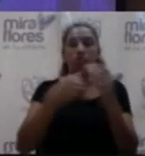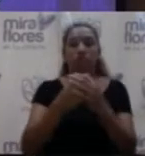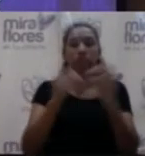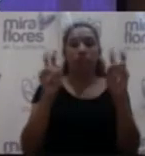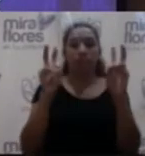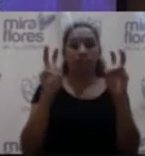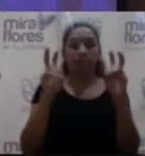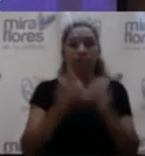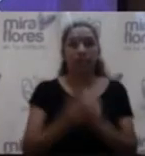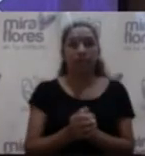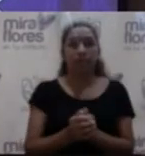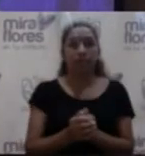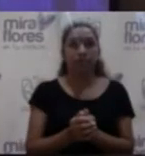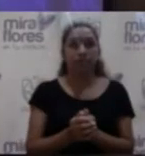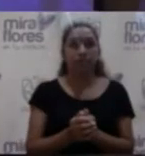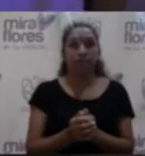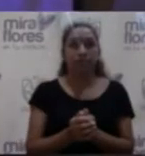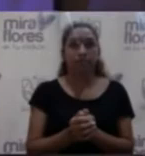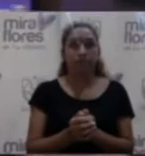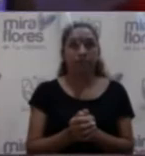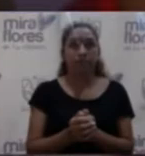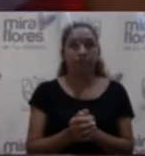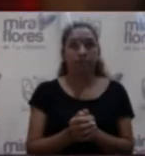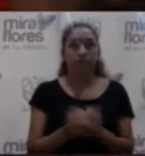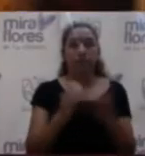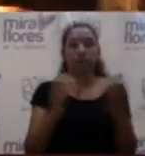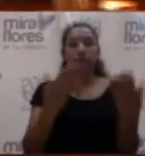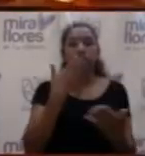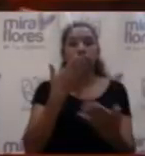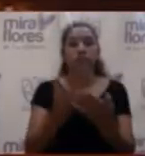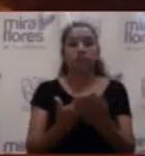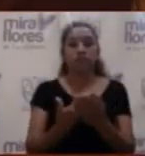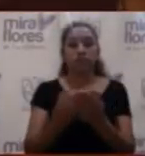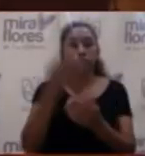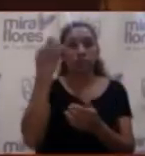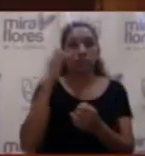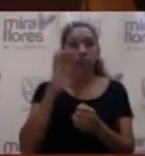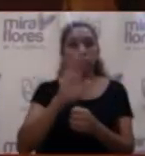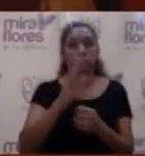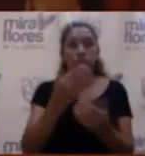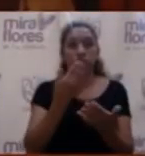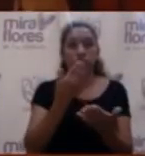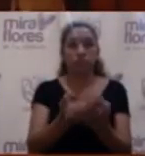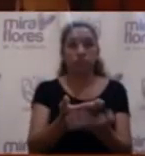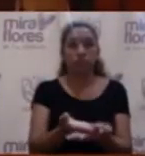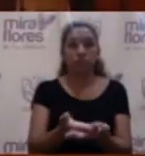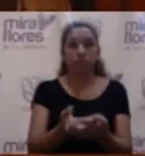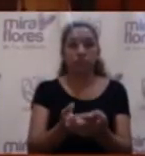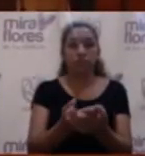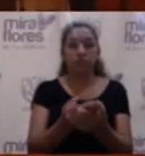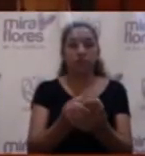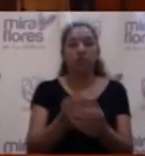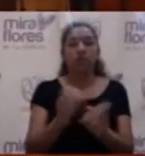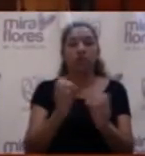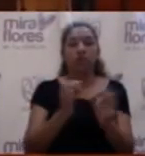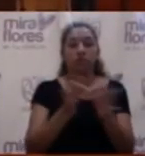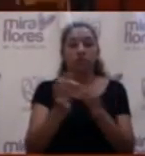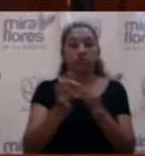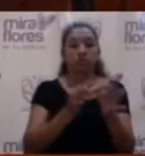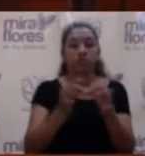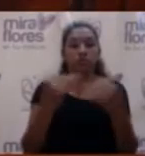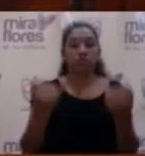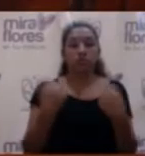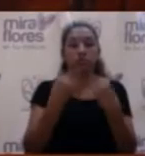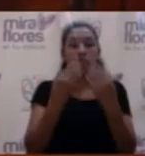informarle a ustedes. Muy bien, muchas gracias por la sucinta, pero consistente explicación. Abro